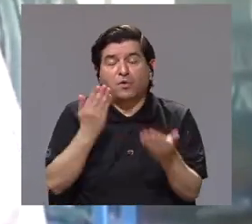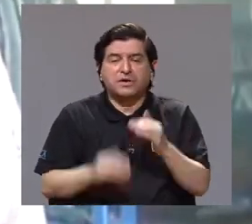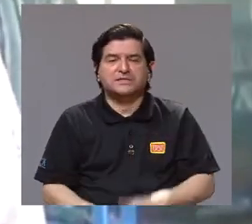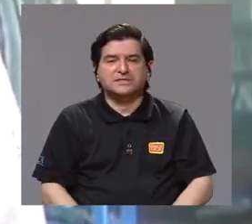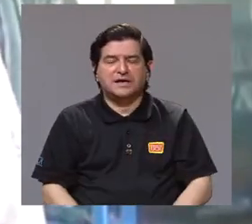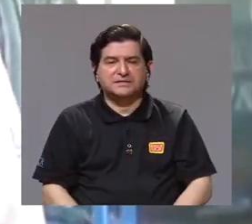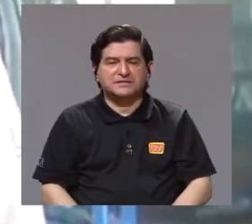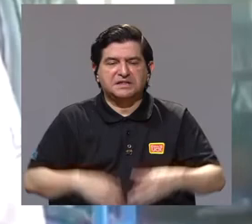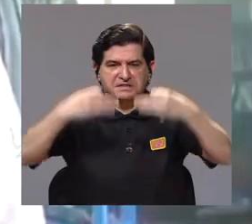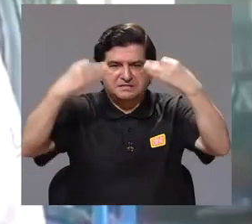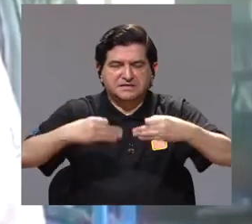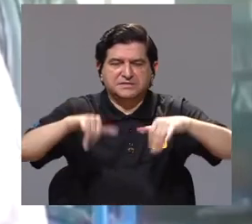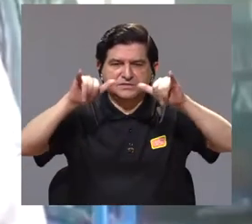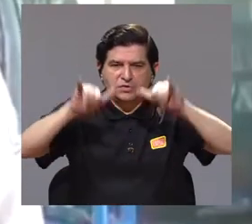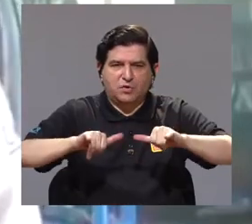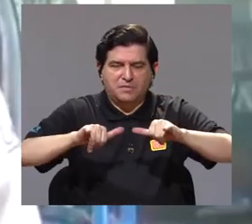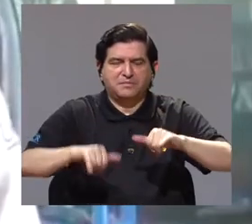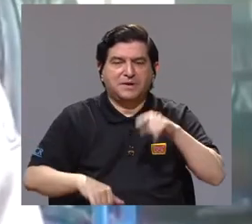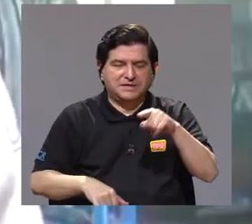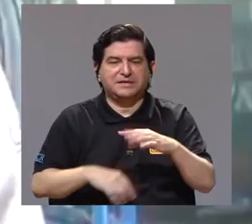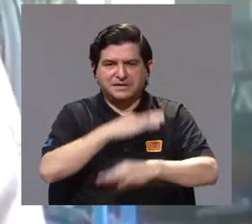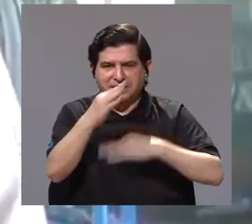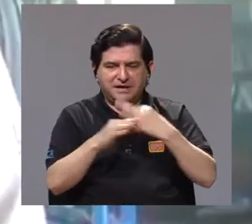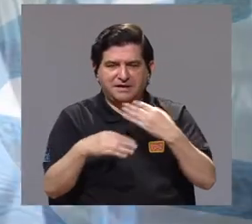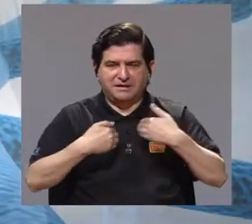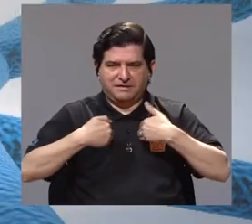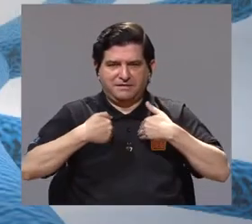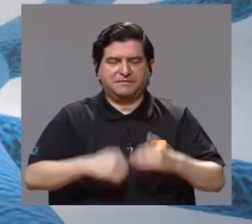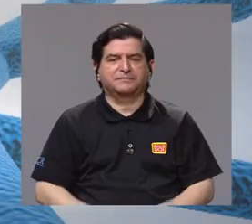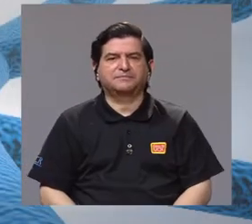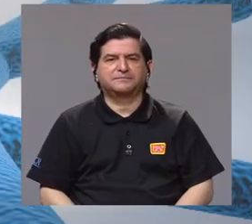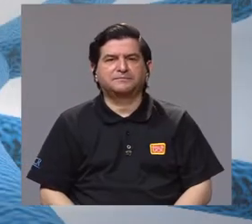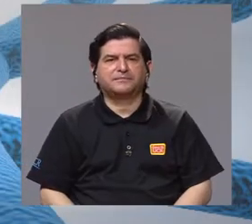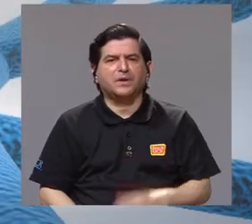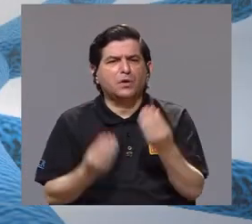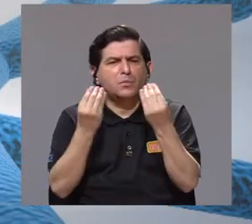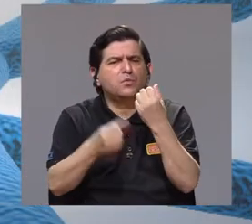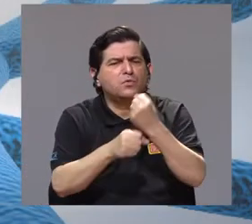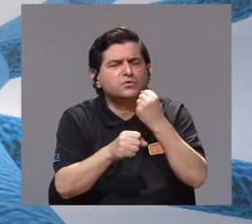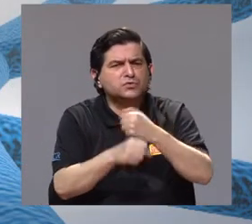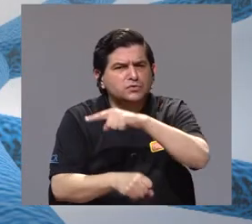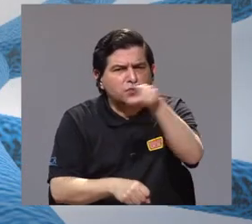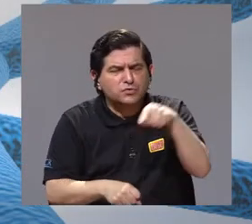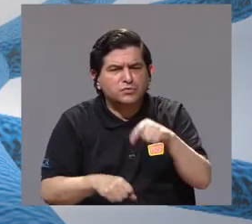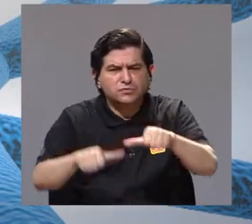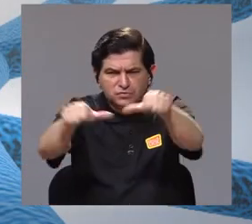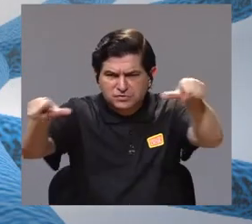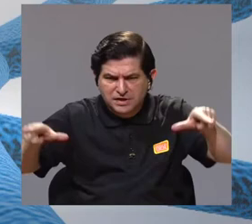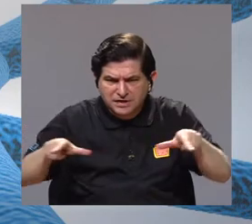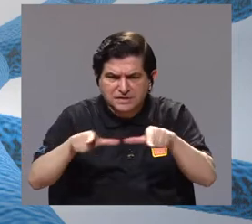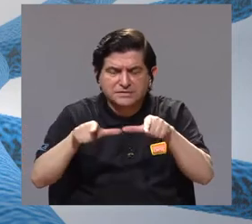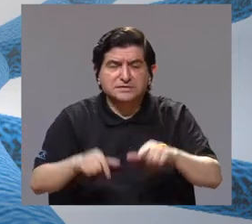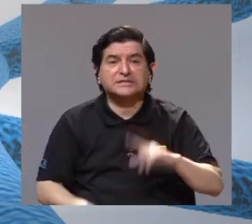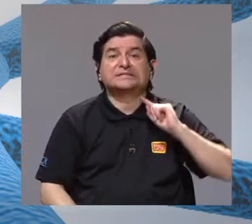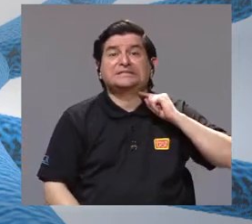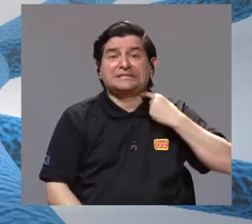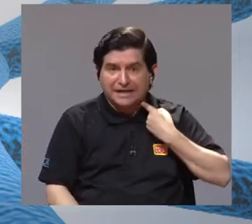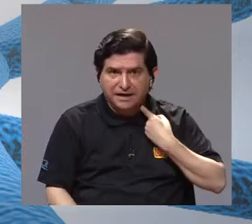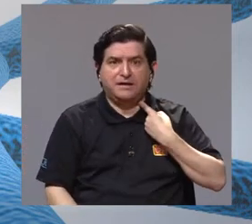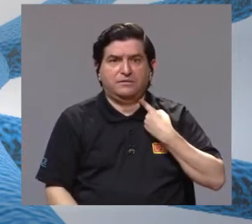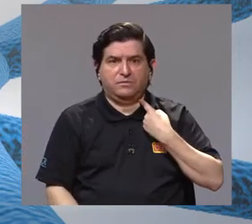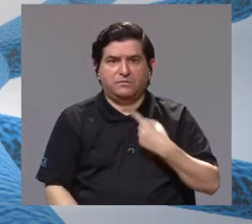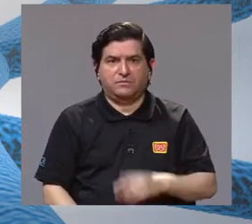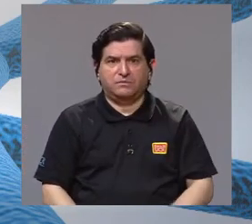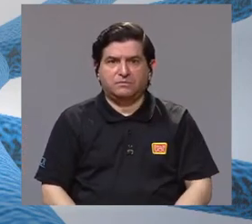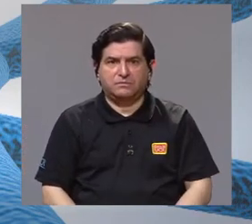y, digamos, las directrices para lograr la conservación. Muchos de los trabajos de ustedes en el campo son